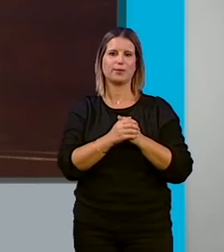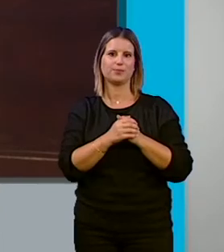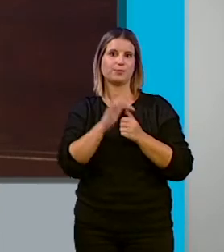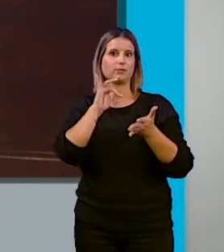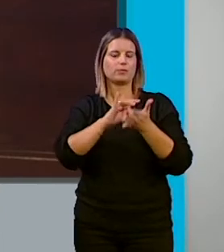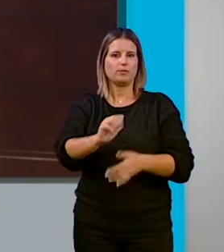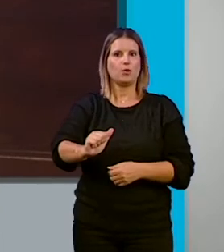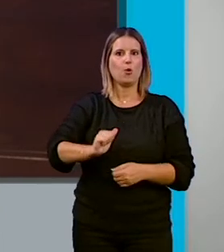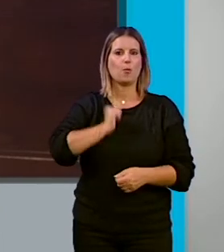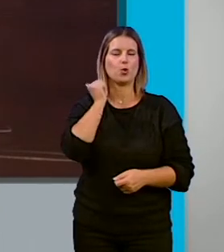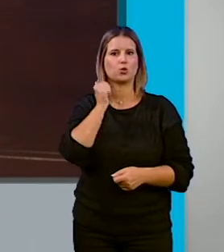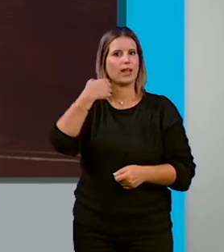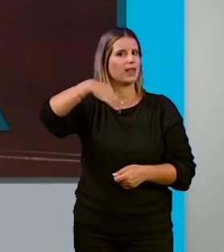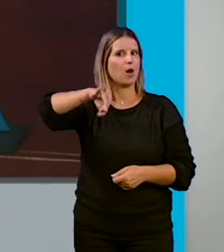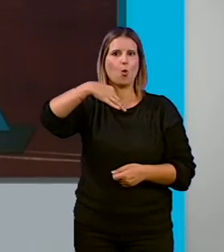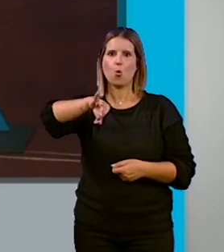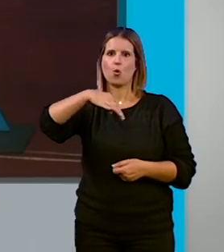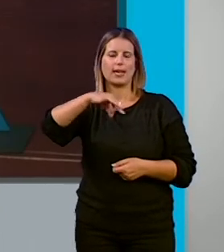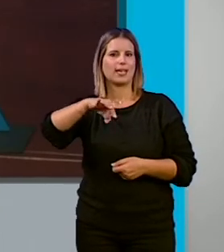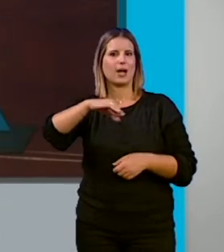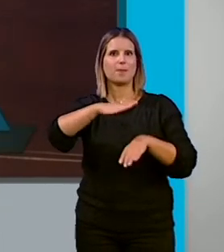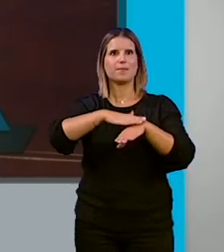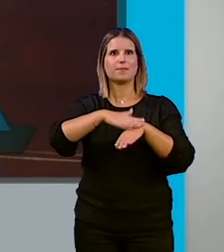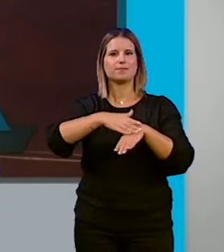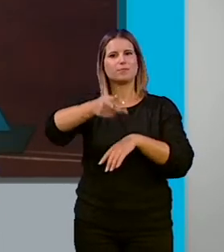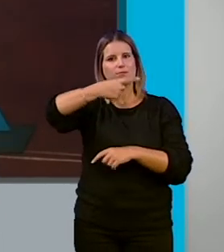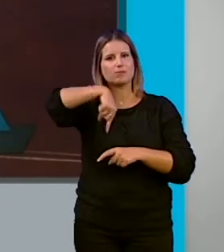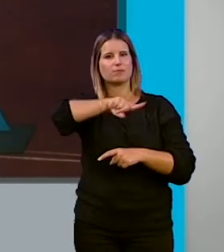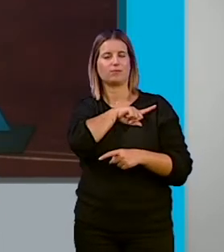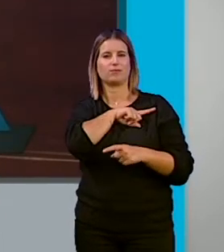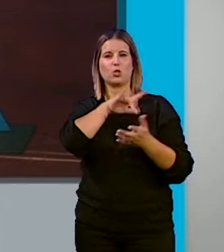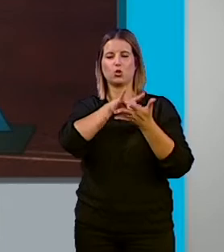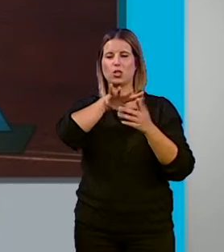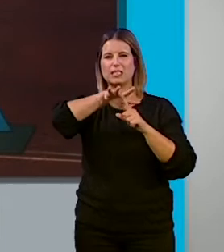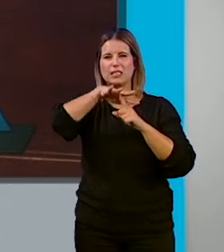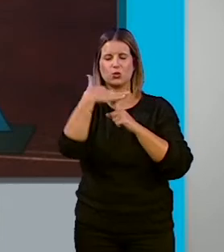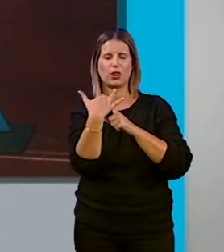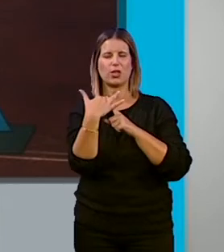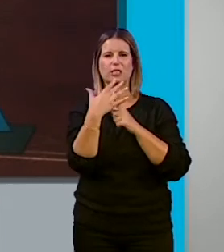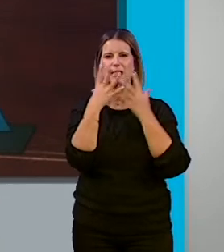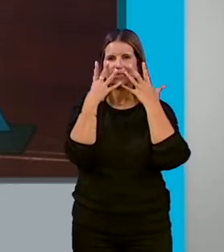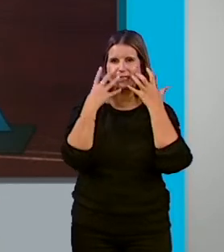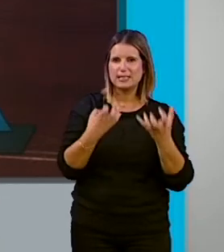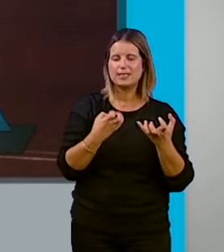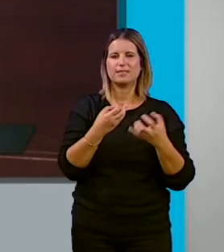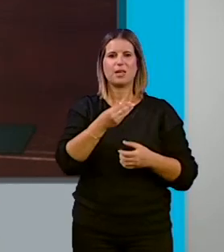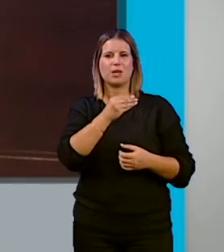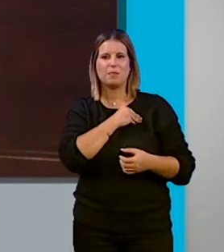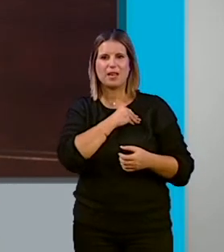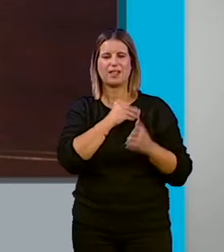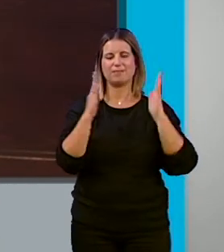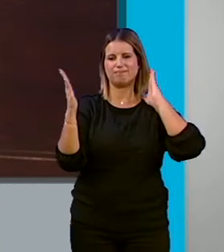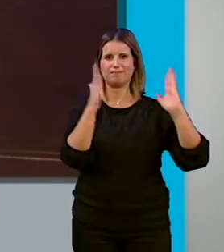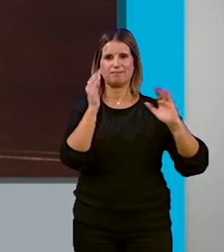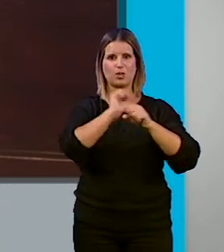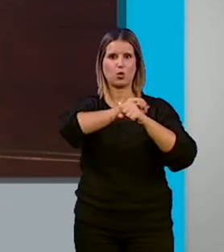oportunidad única que se nos presenta para, después de esta situación tan penosa que hemos vivido y de la